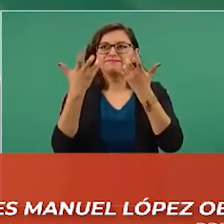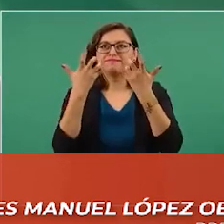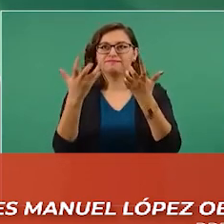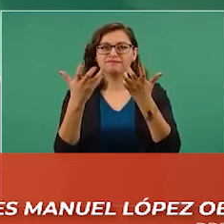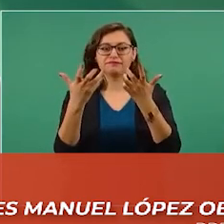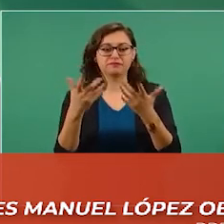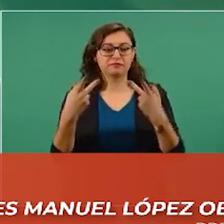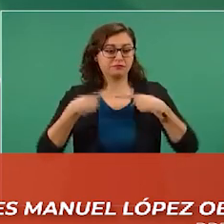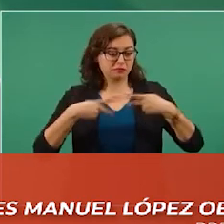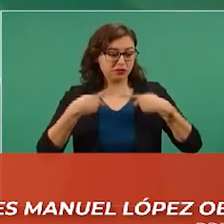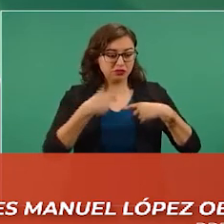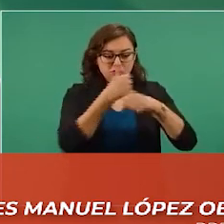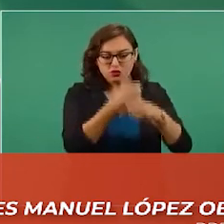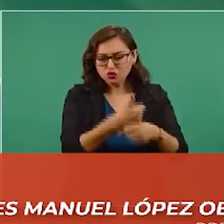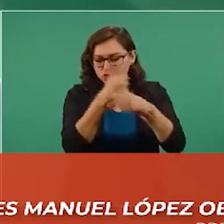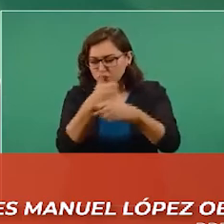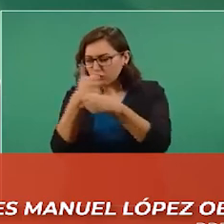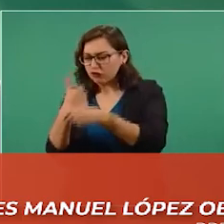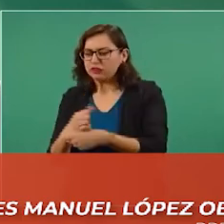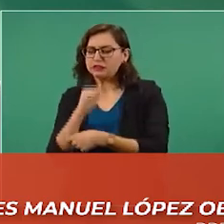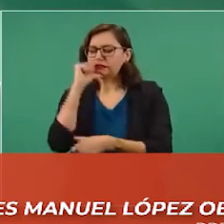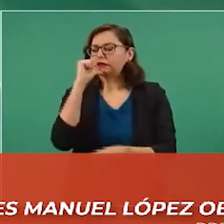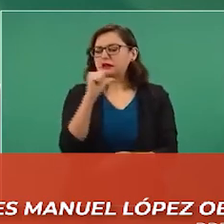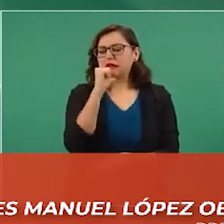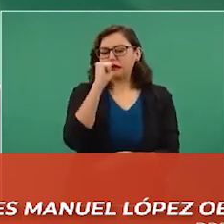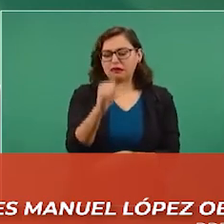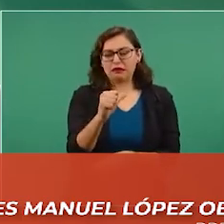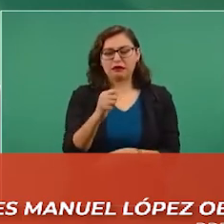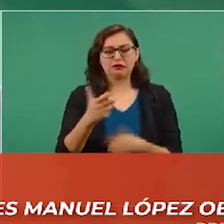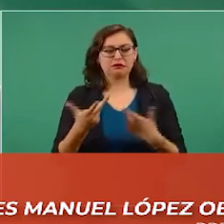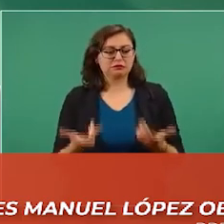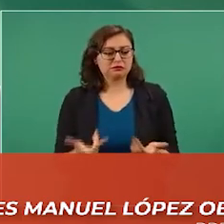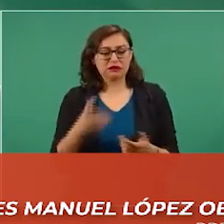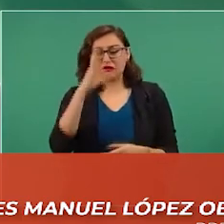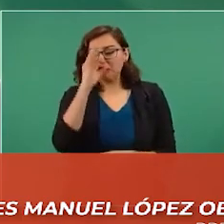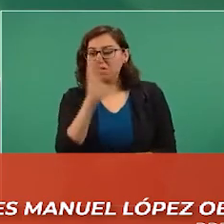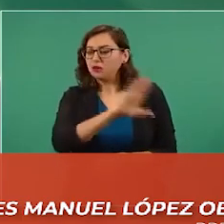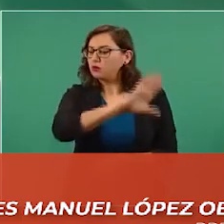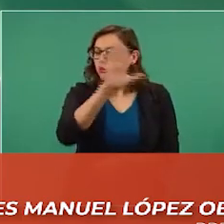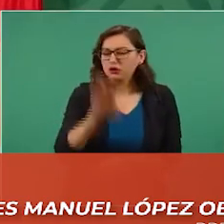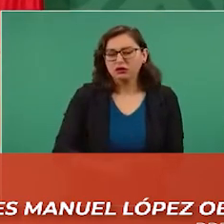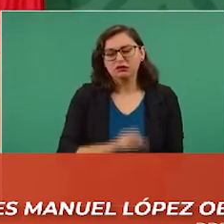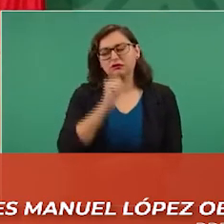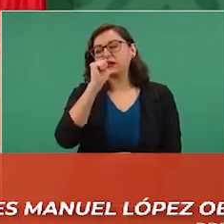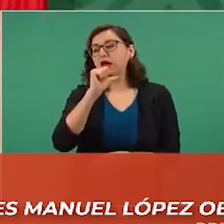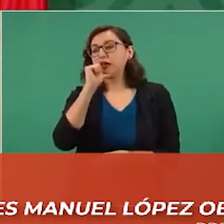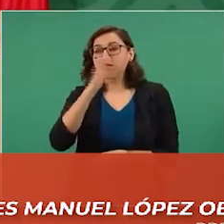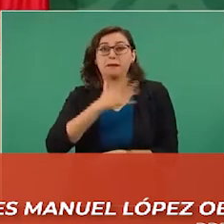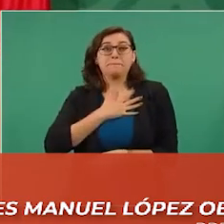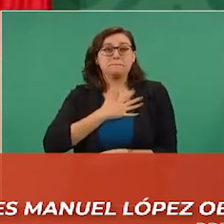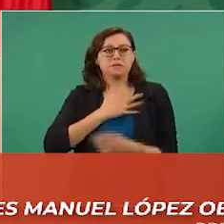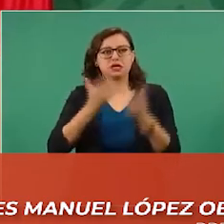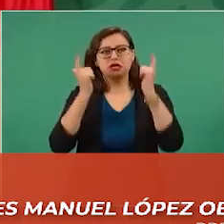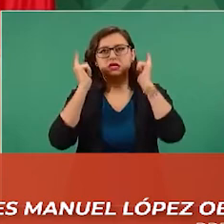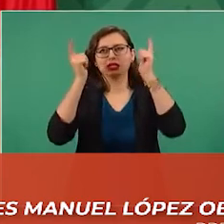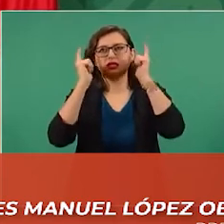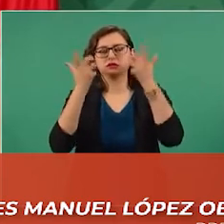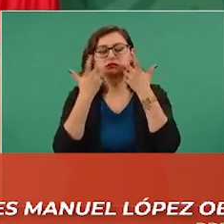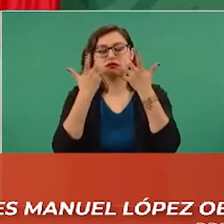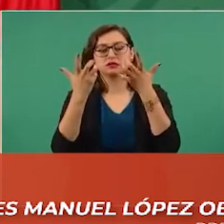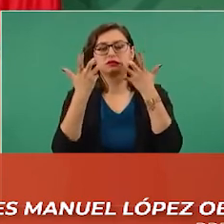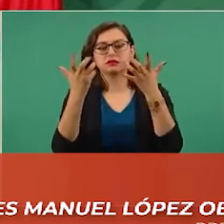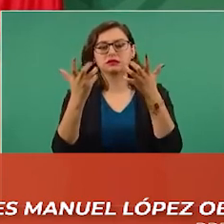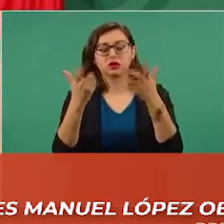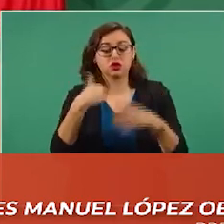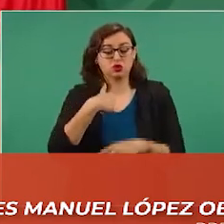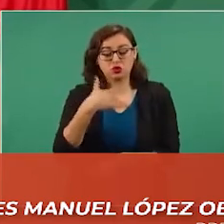Esa es mi convicción. Deseo que nadie pierda la vida. Creo que lo más sublime,